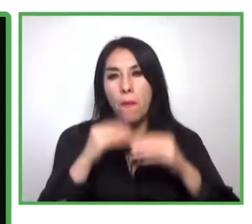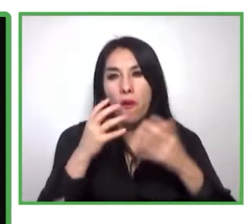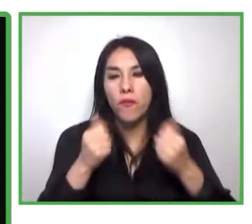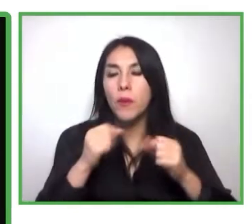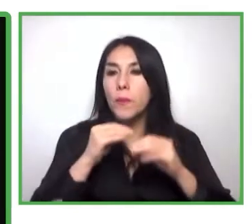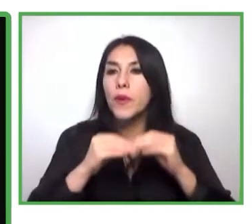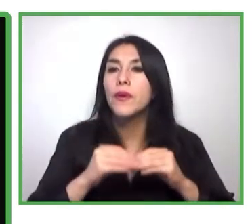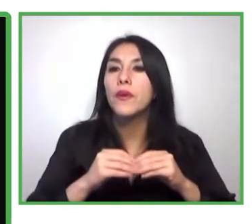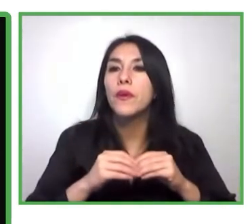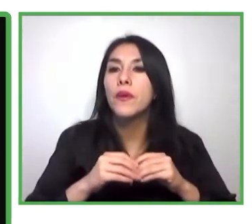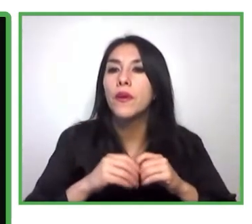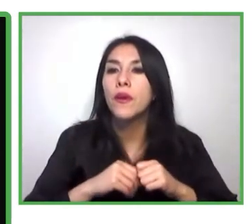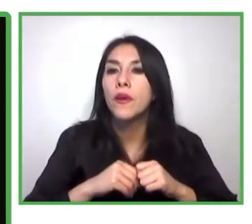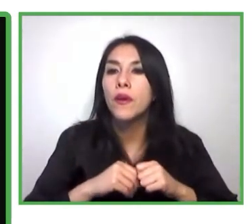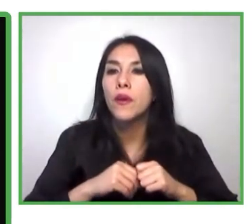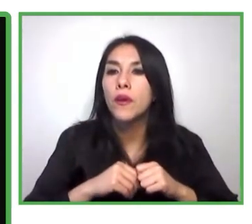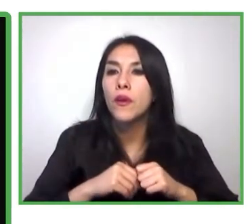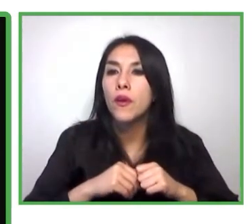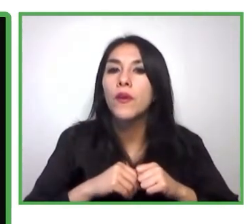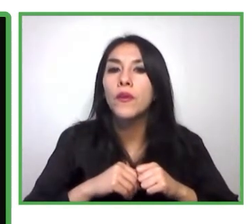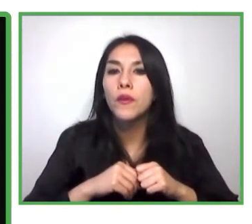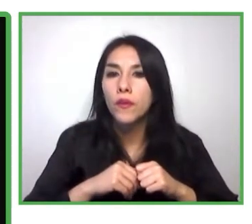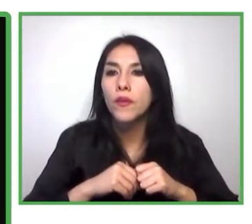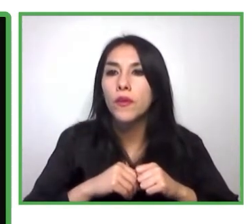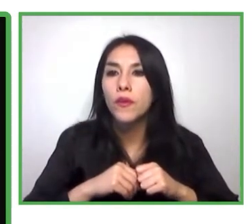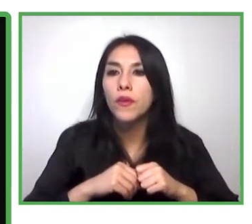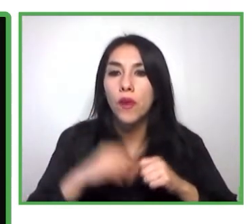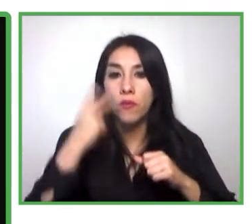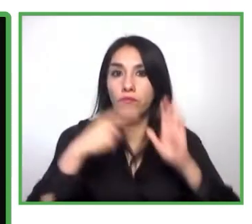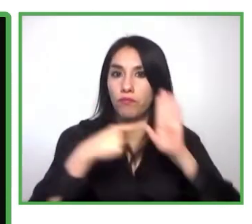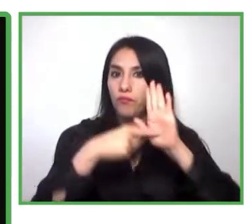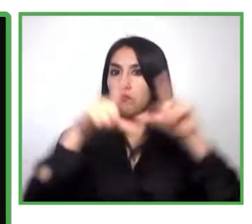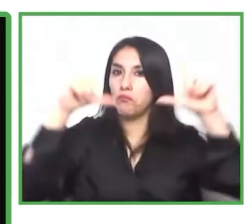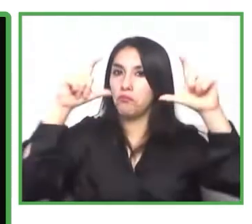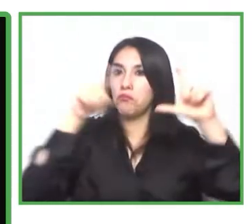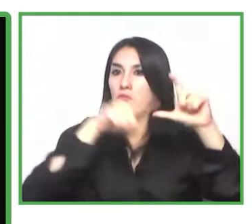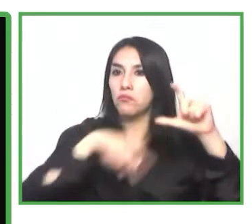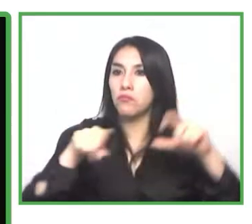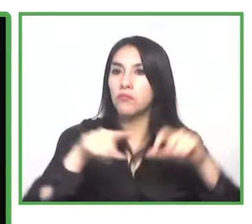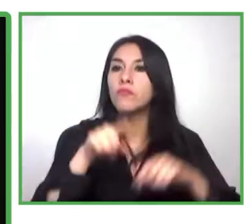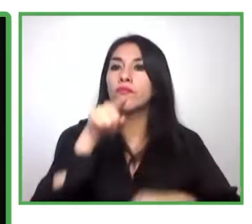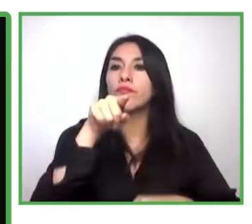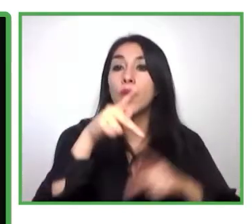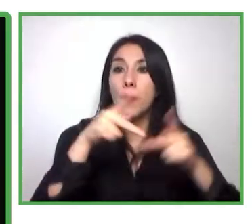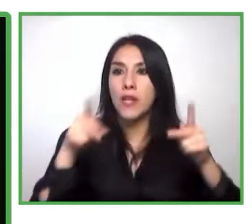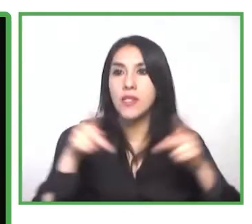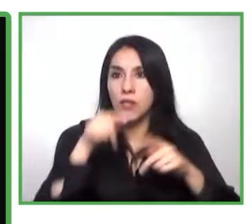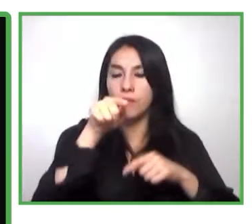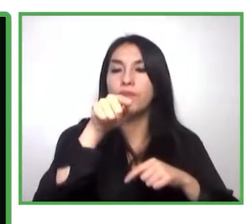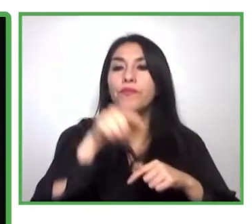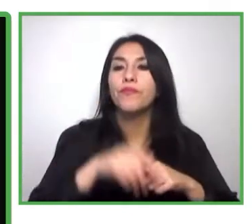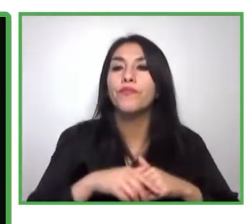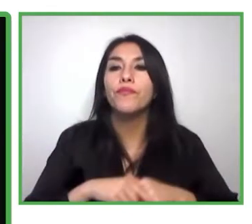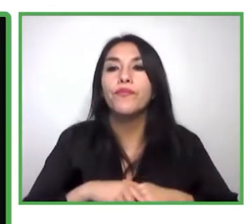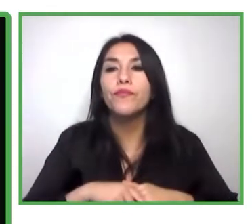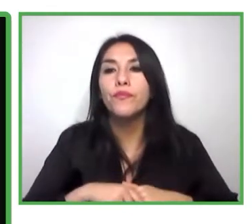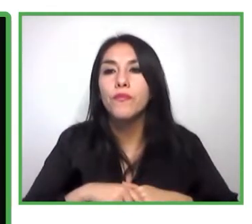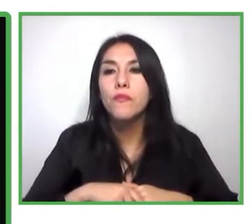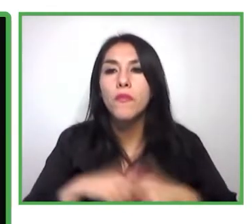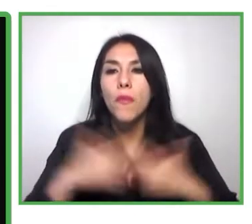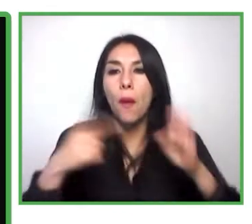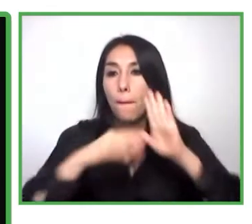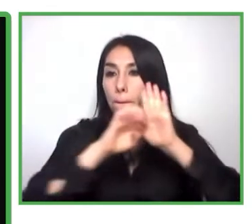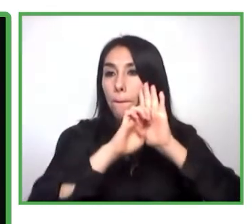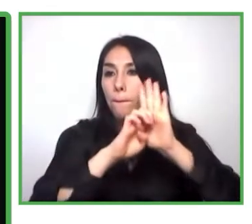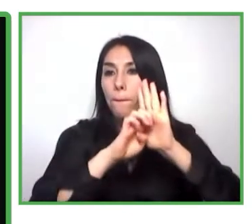el impacto que puede tener en la comunidad. Un ejemplo que solemos dar con esto es la empresa Uber. Uber a nivel de